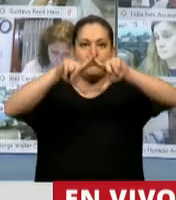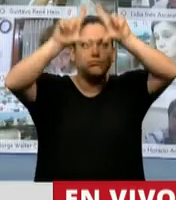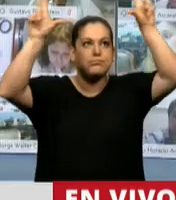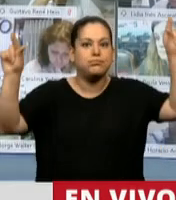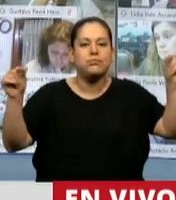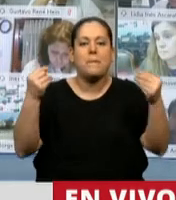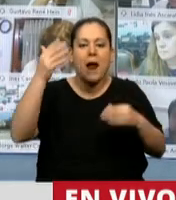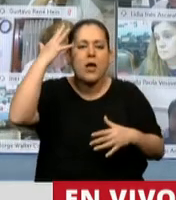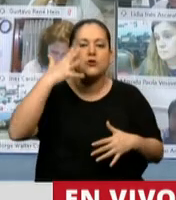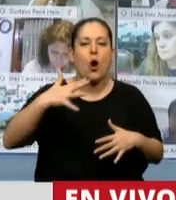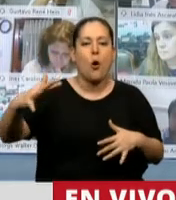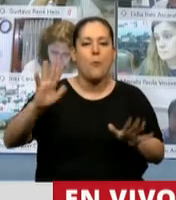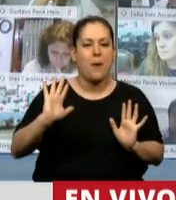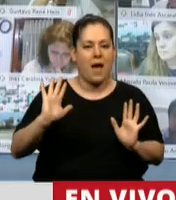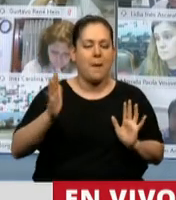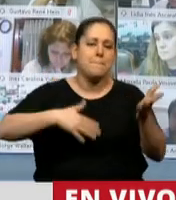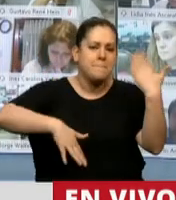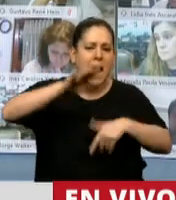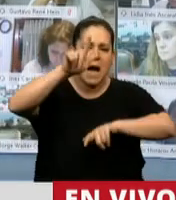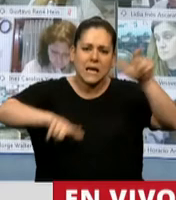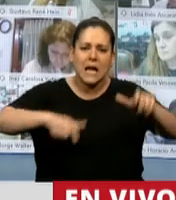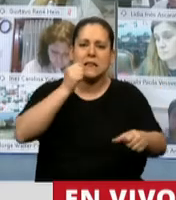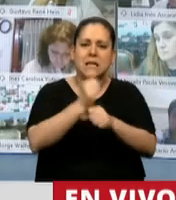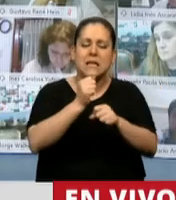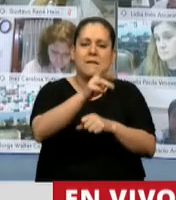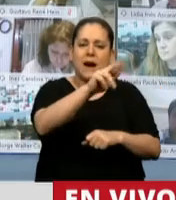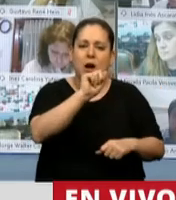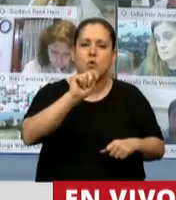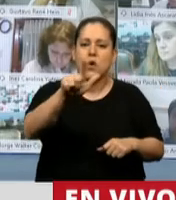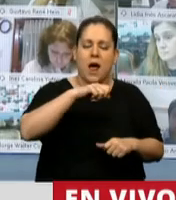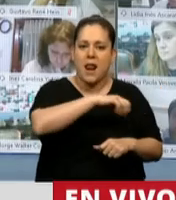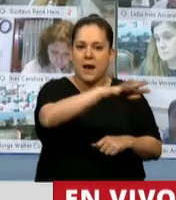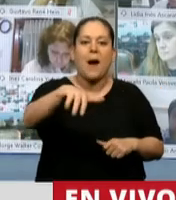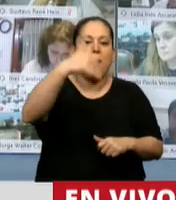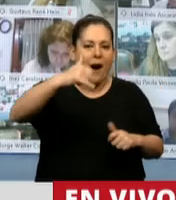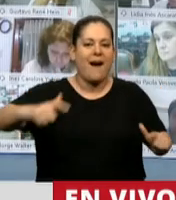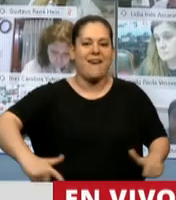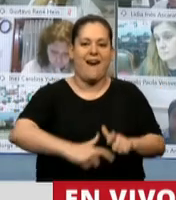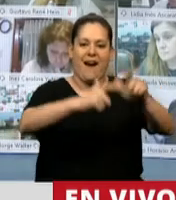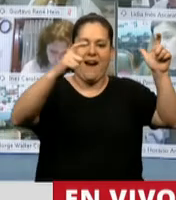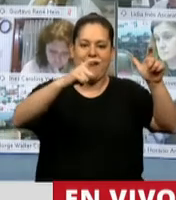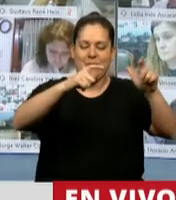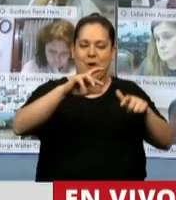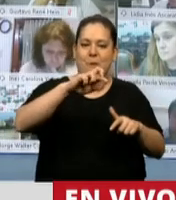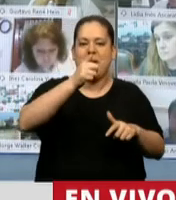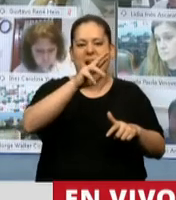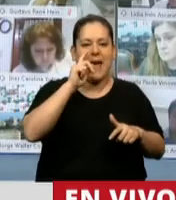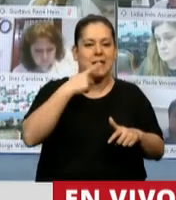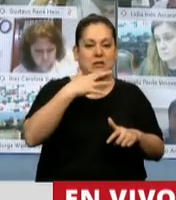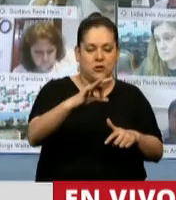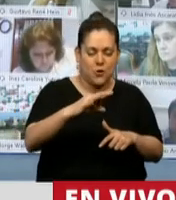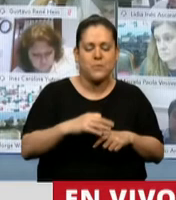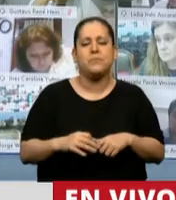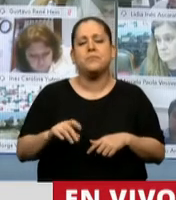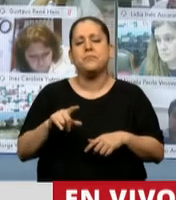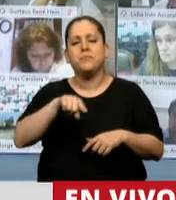trabaja en la zona rural. Guarida nosotros la llamábamos a un lugar cuando